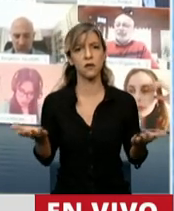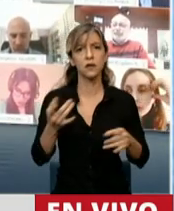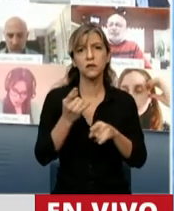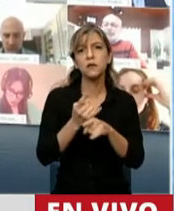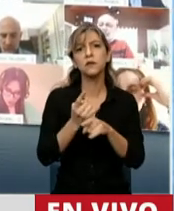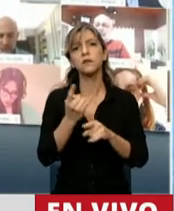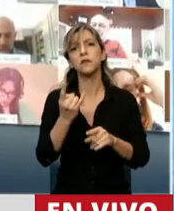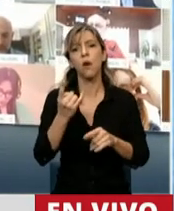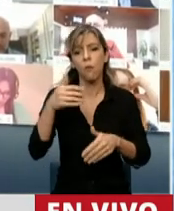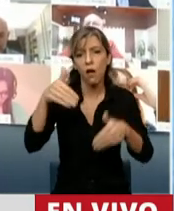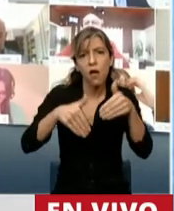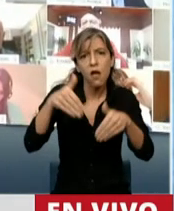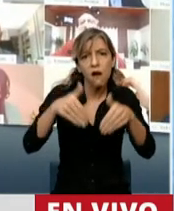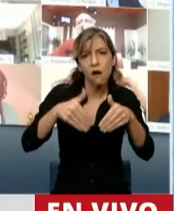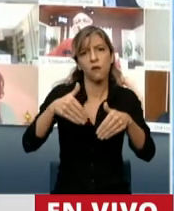periódicas,